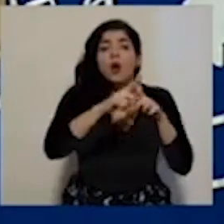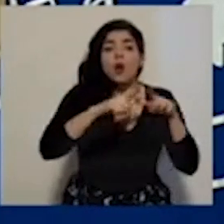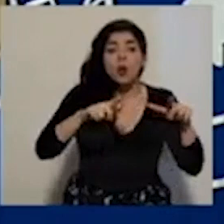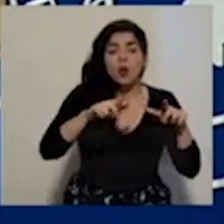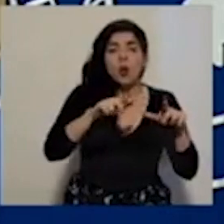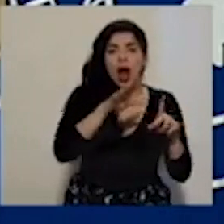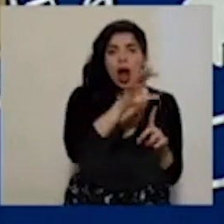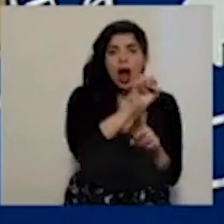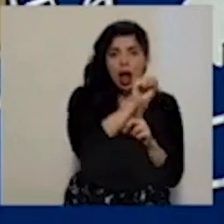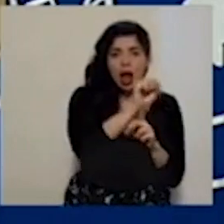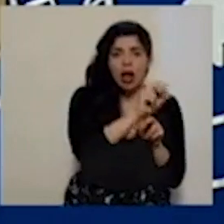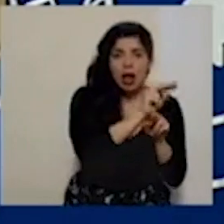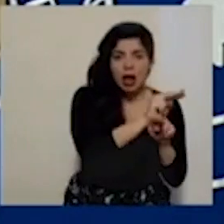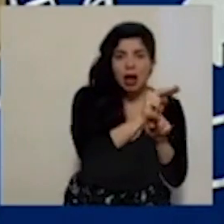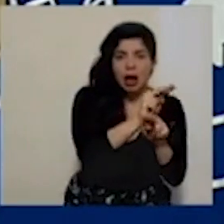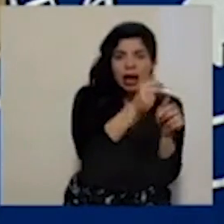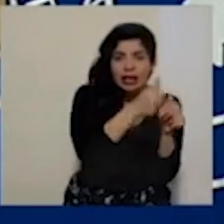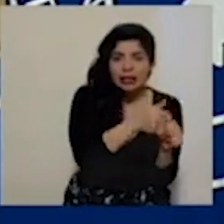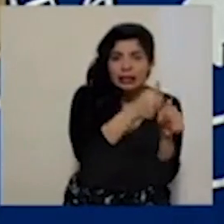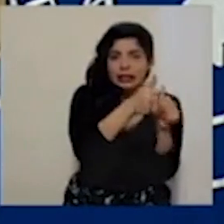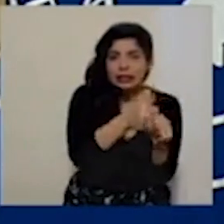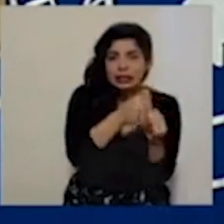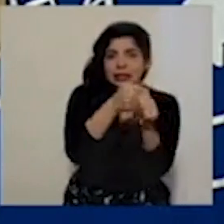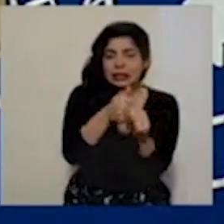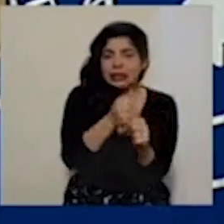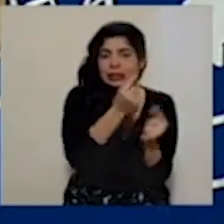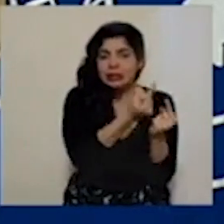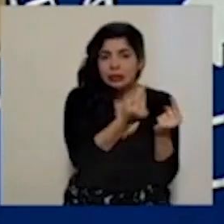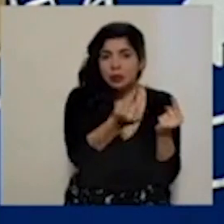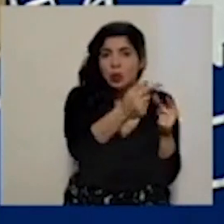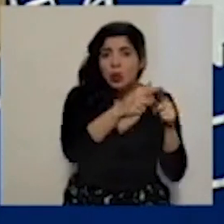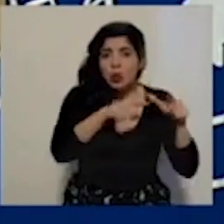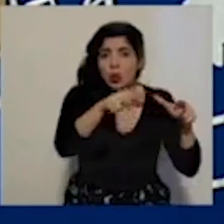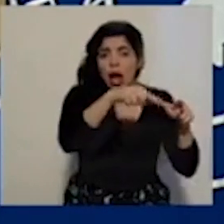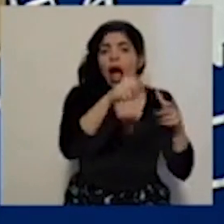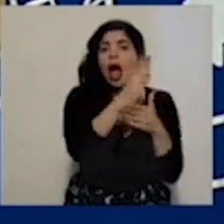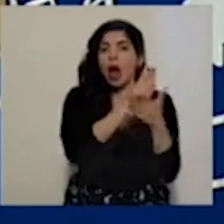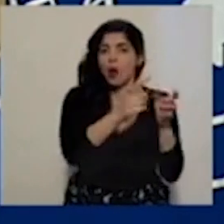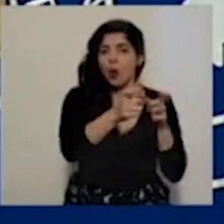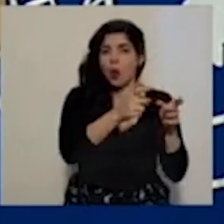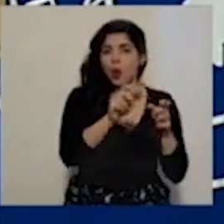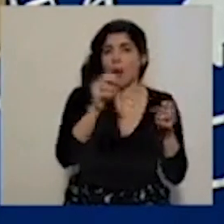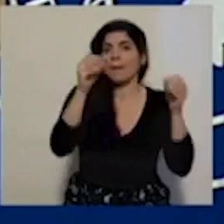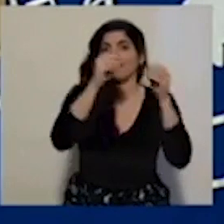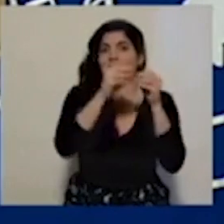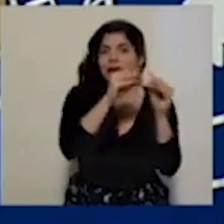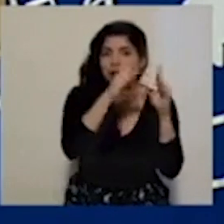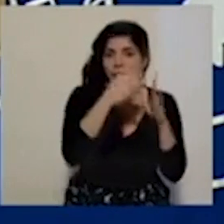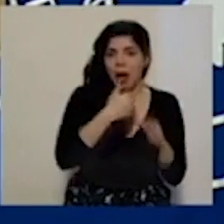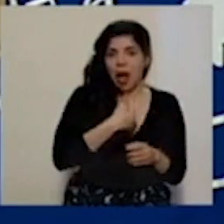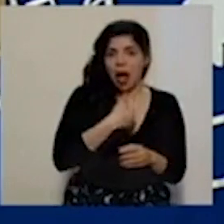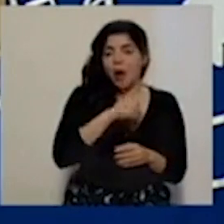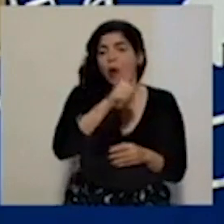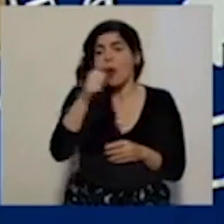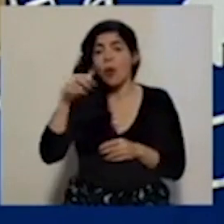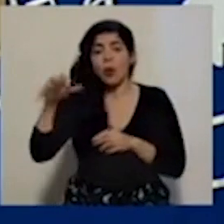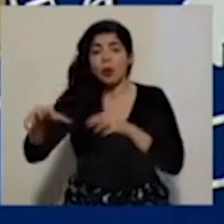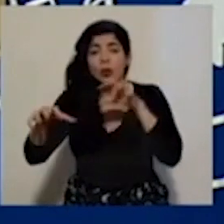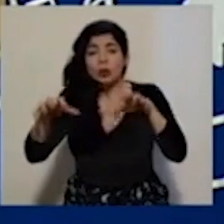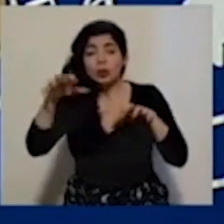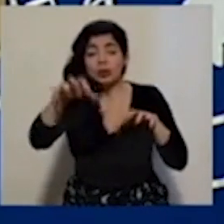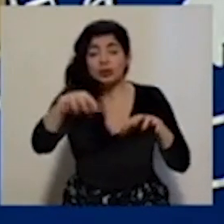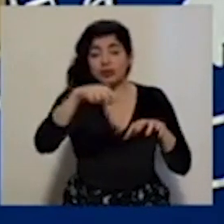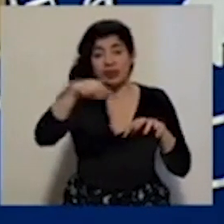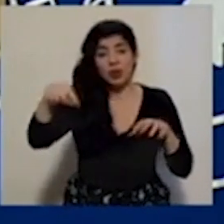lugares y en algunos sitios de contagio. La otra cosa es que en lugares y cantones donde